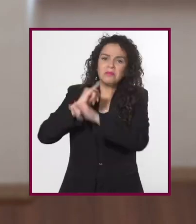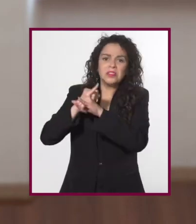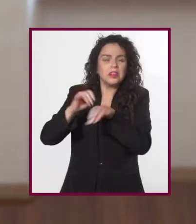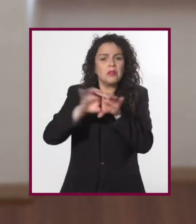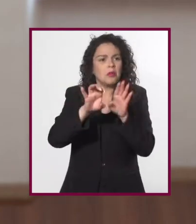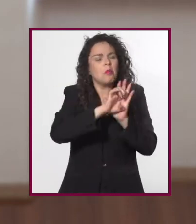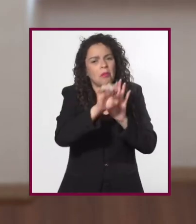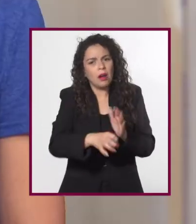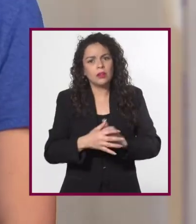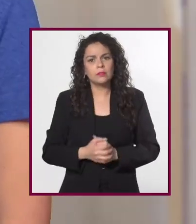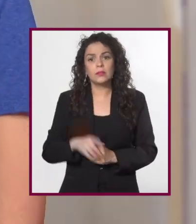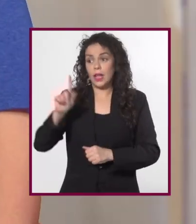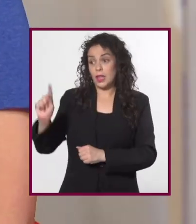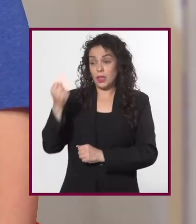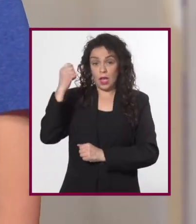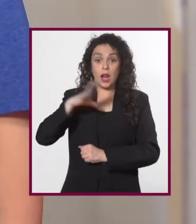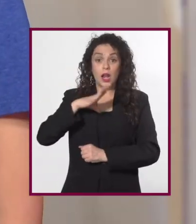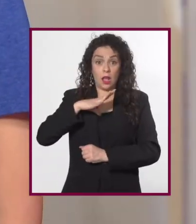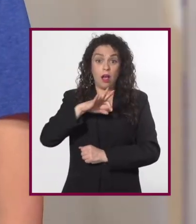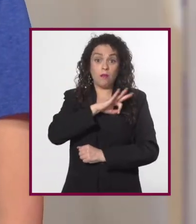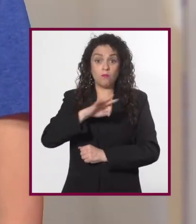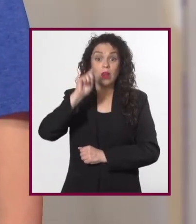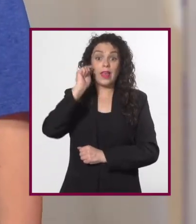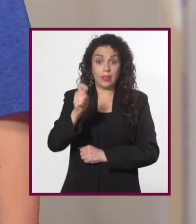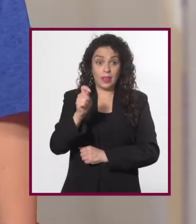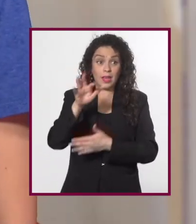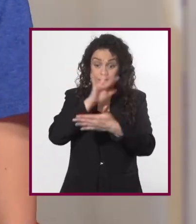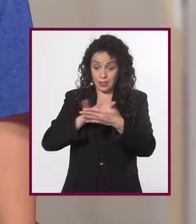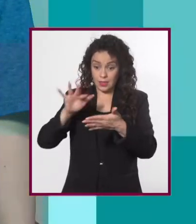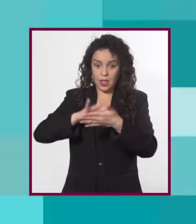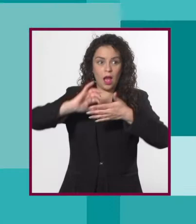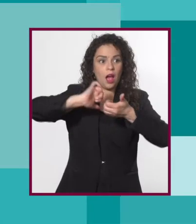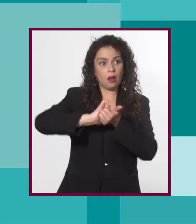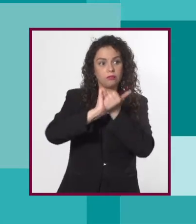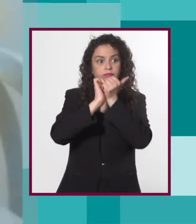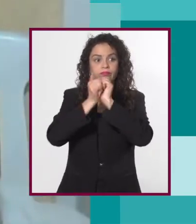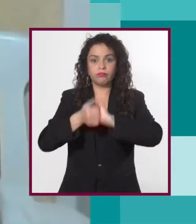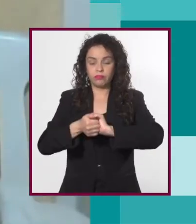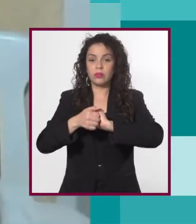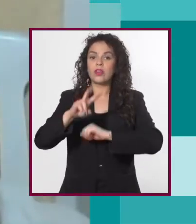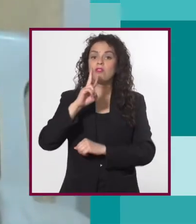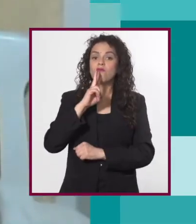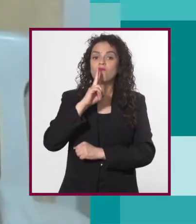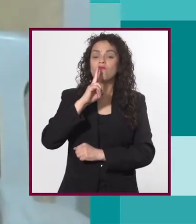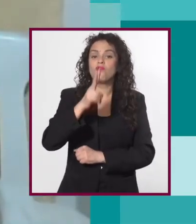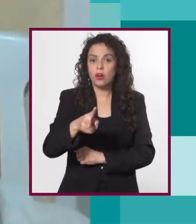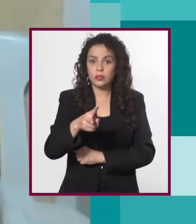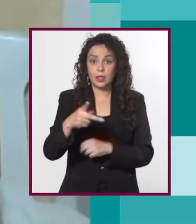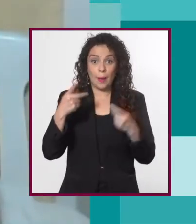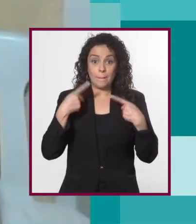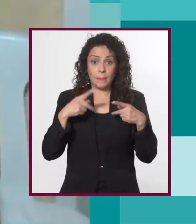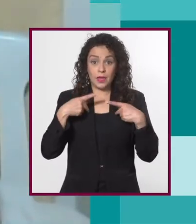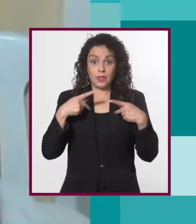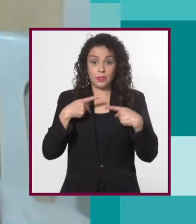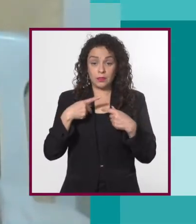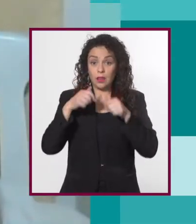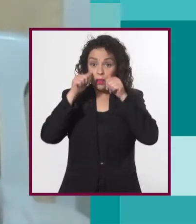ejemplo. La tecnología ofrece las posibilidades de convertir los textos que leemos en voces sintetizadas de